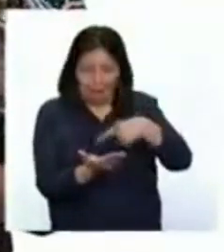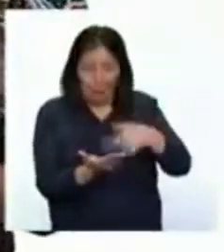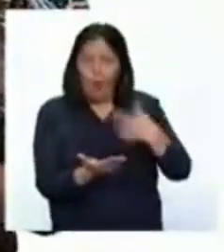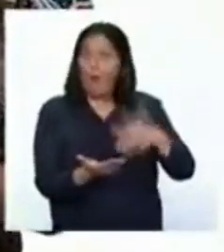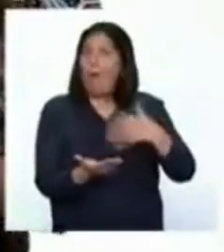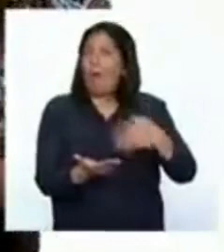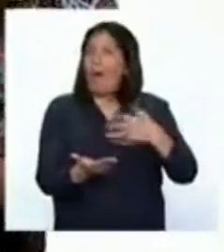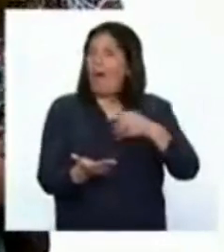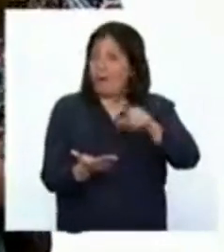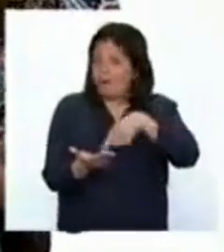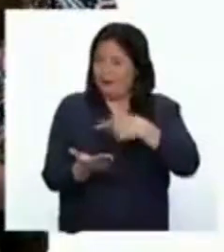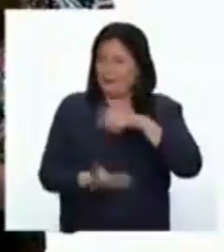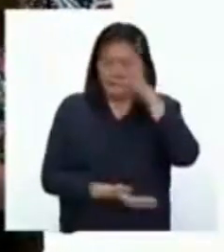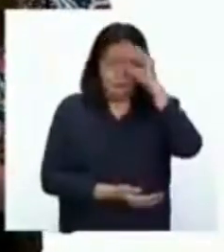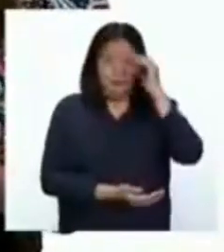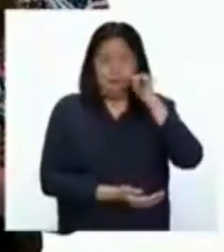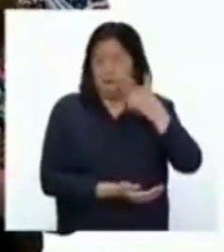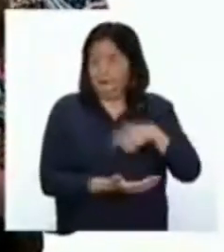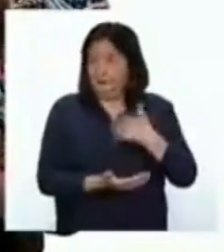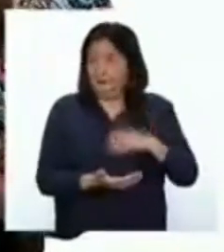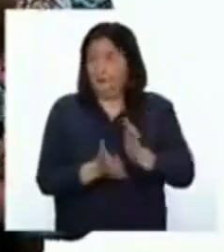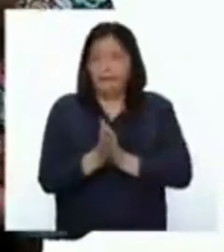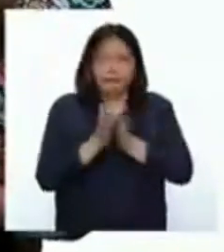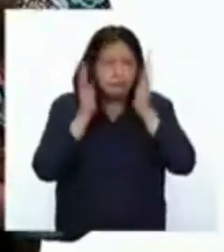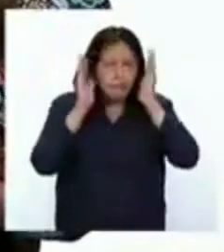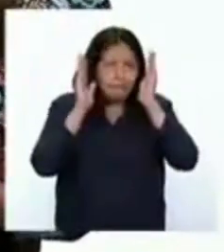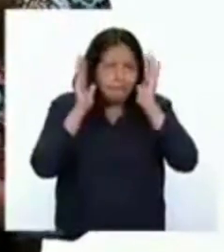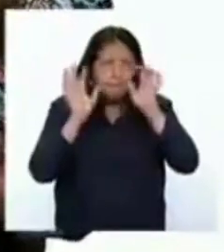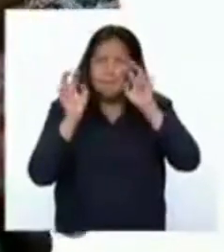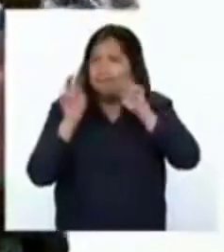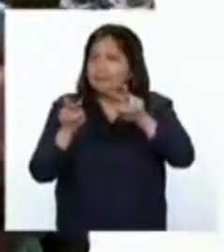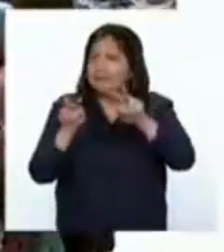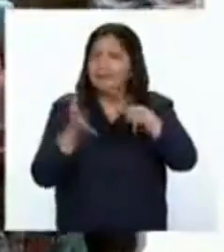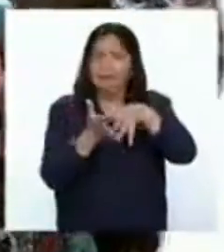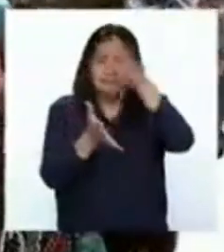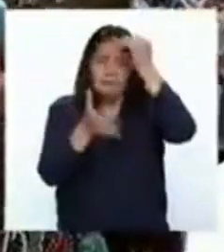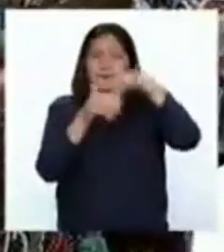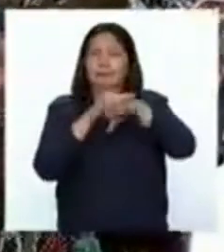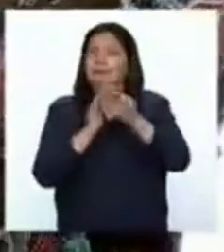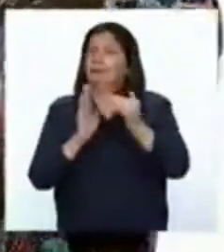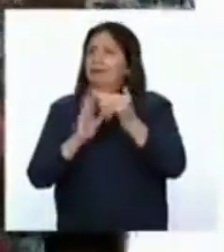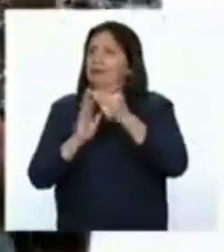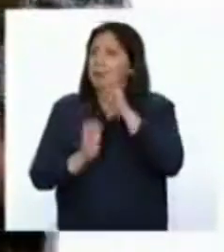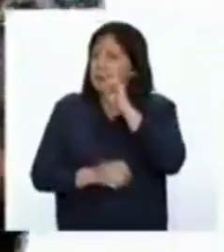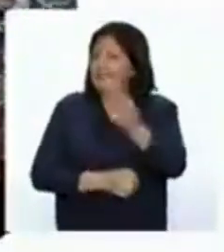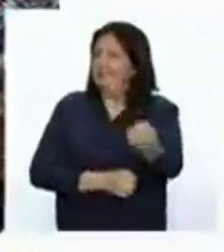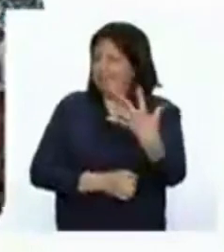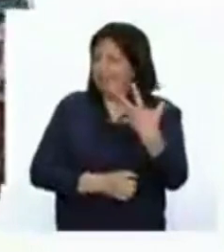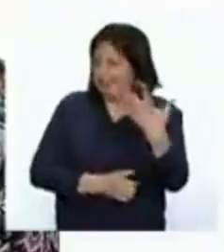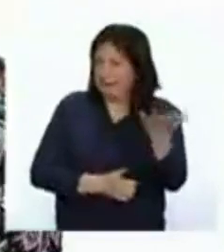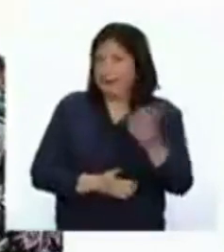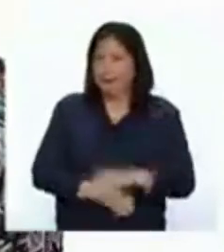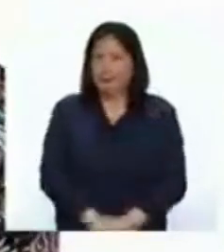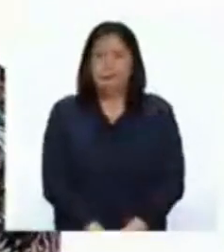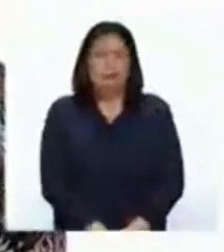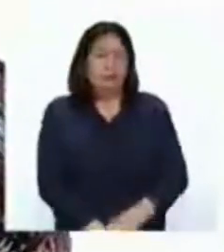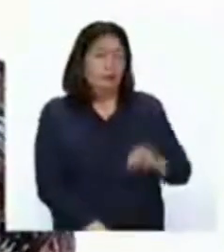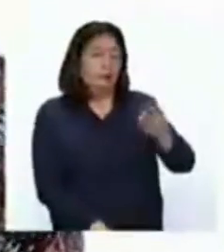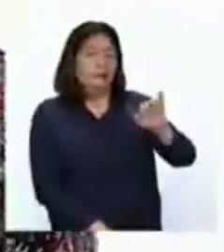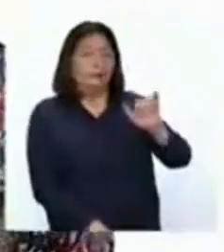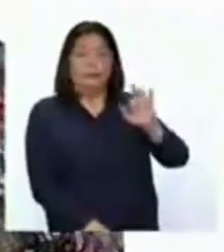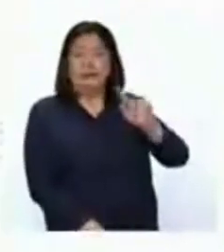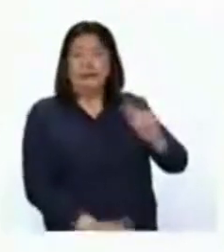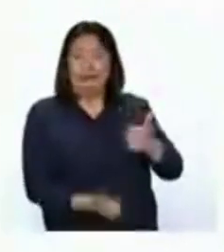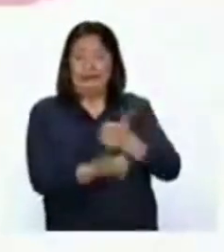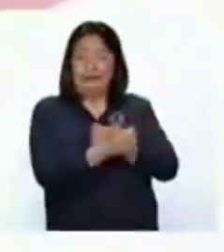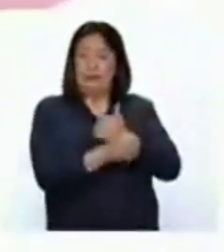Genial, son mensajes de chicas y chicos que están muy atentos viendo Aprendo en Casa. Vamos a ver qué nos quieren decir. Marta